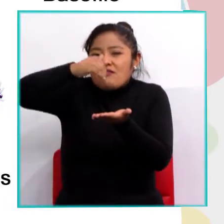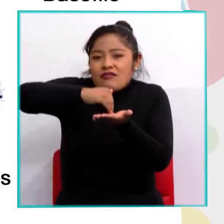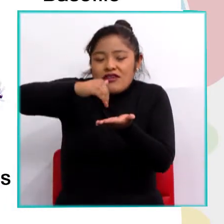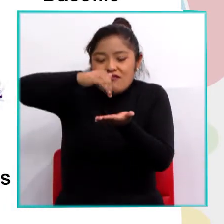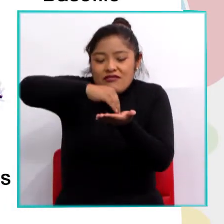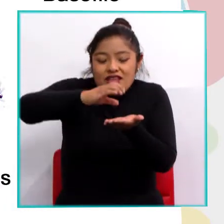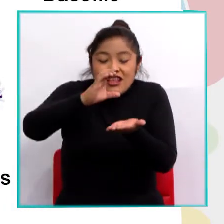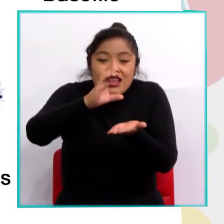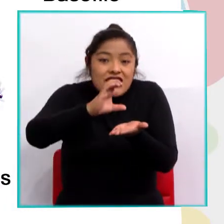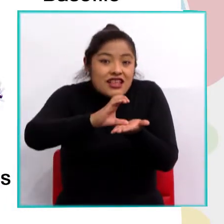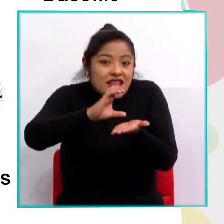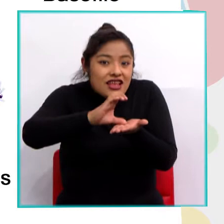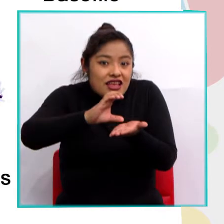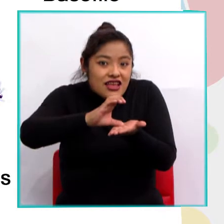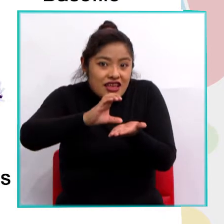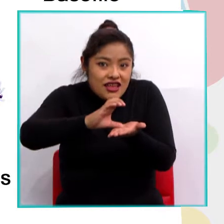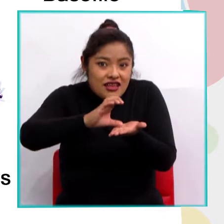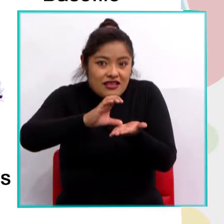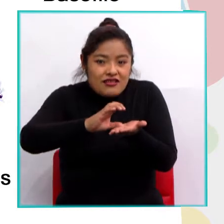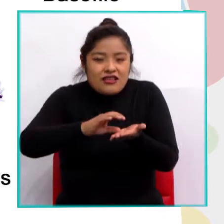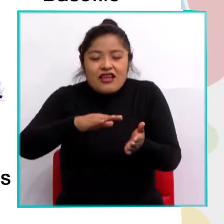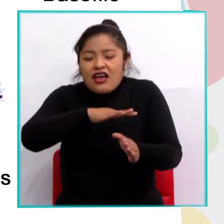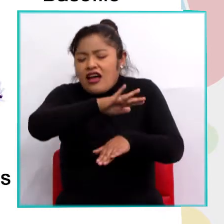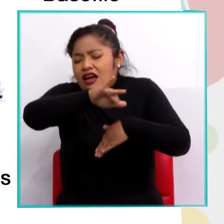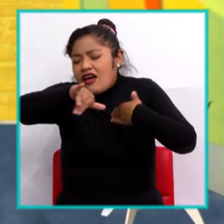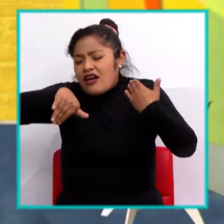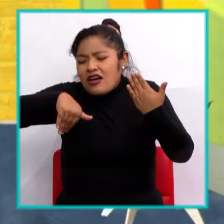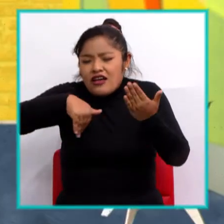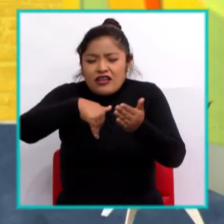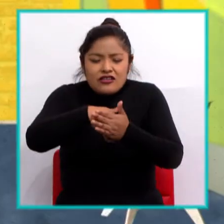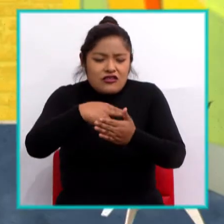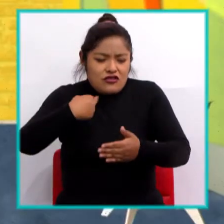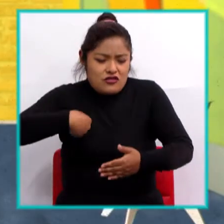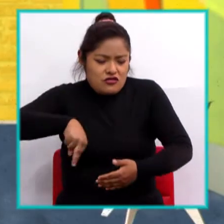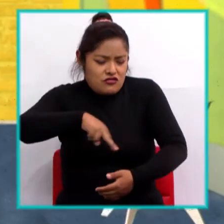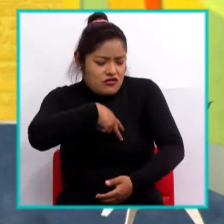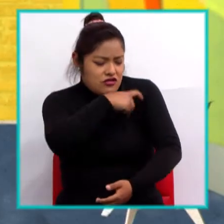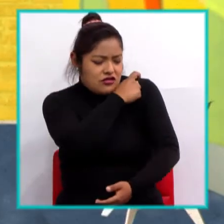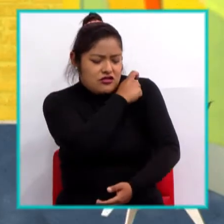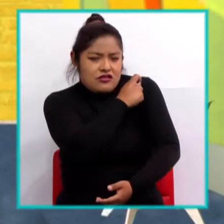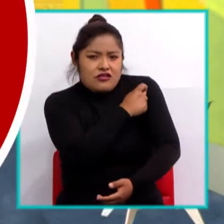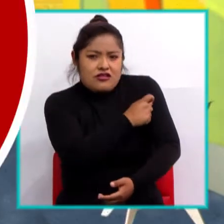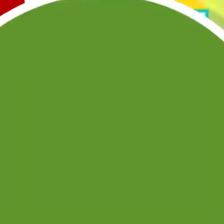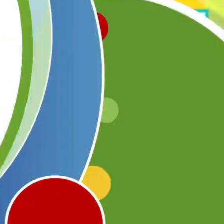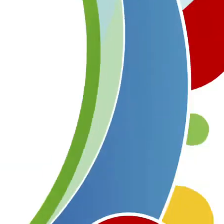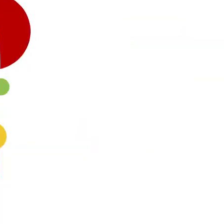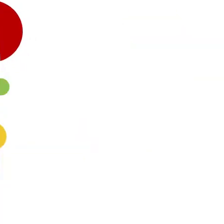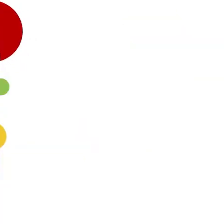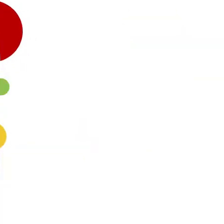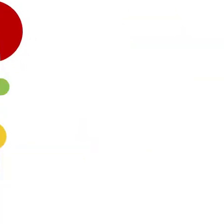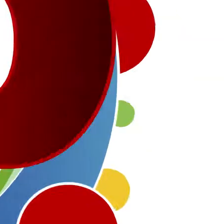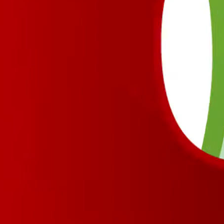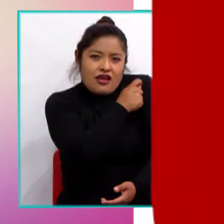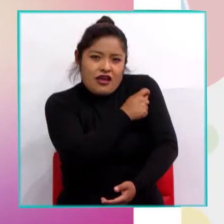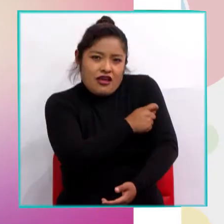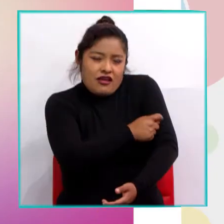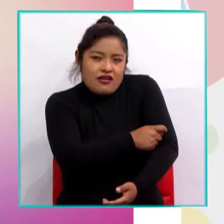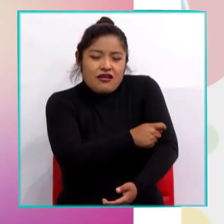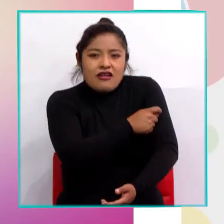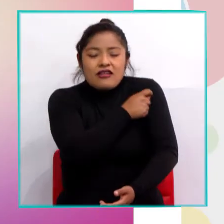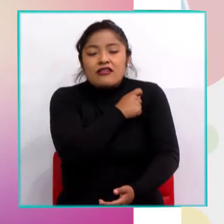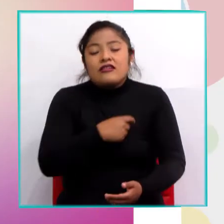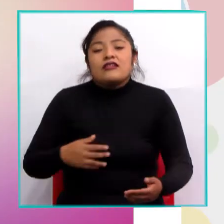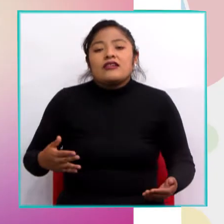llegar a suministrar a todos nuestros tejidos. Y estos van a dar combustible y